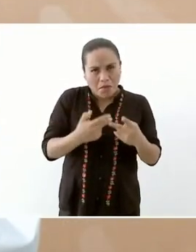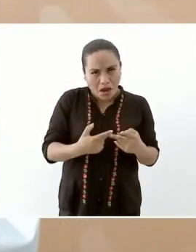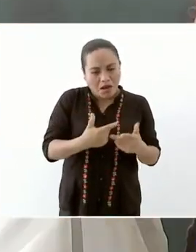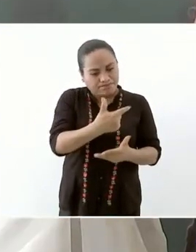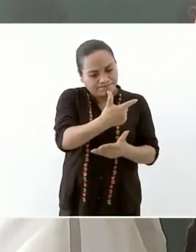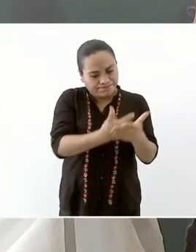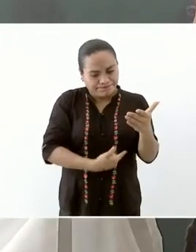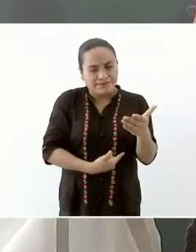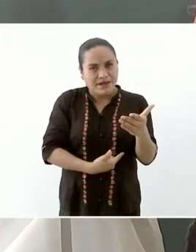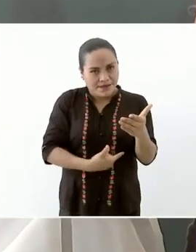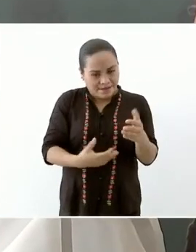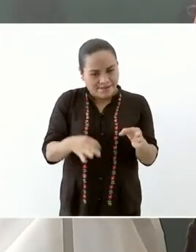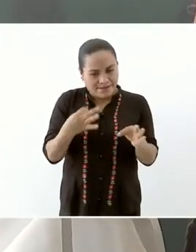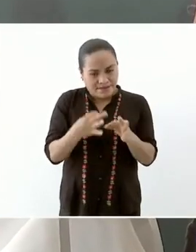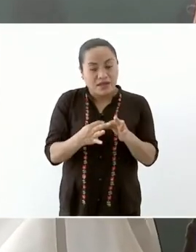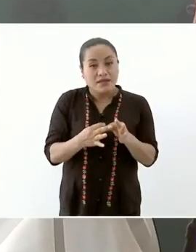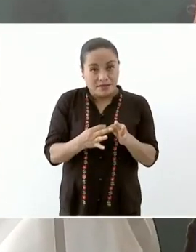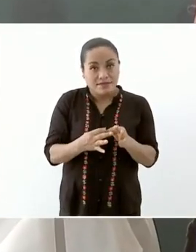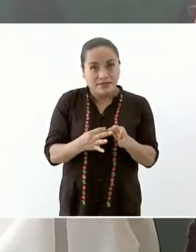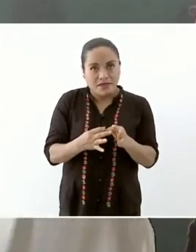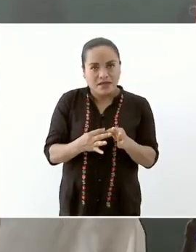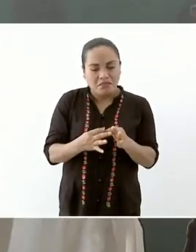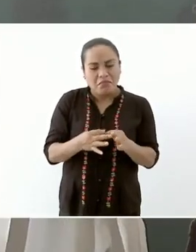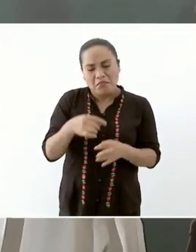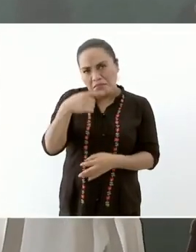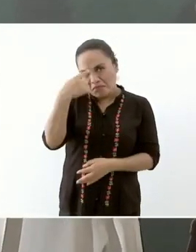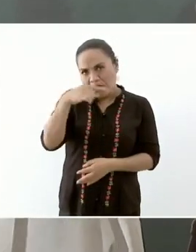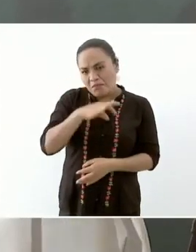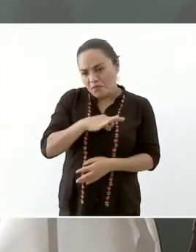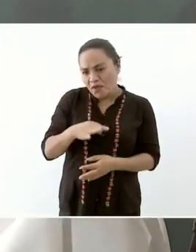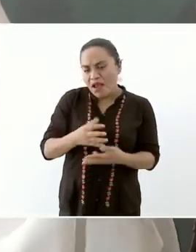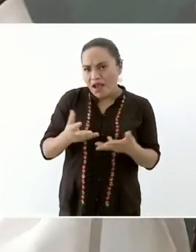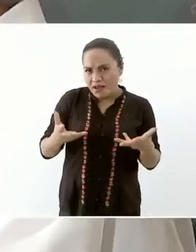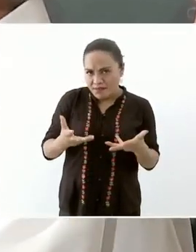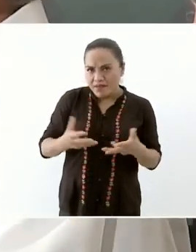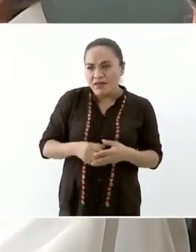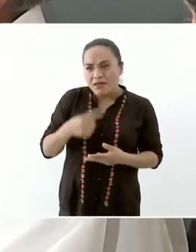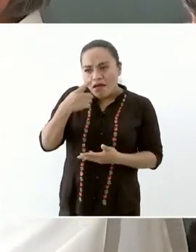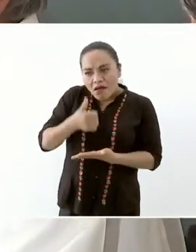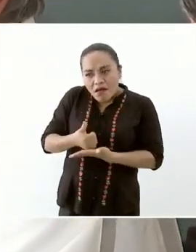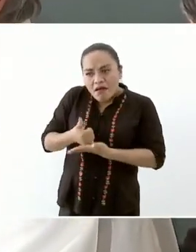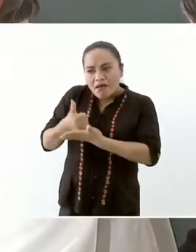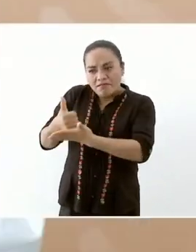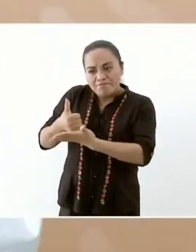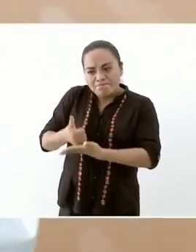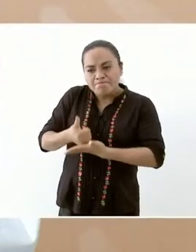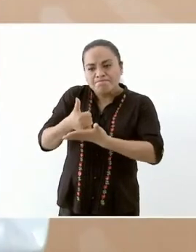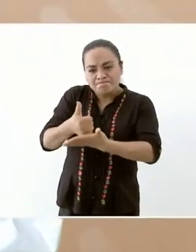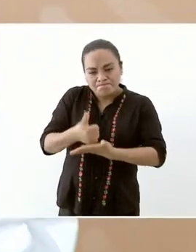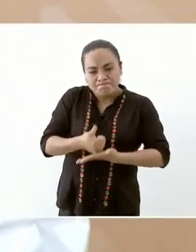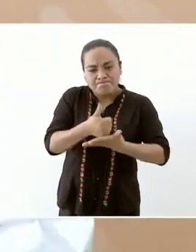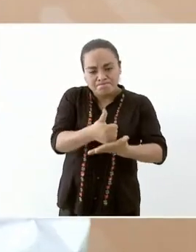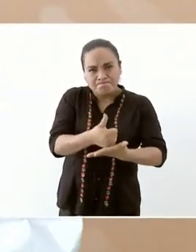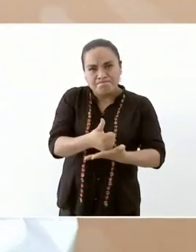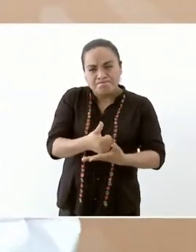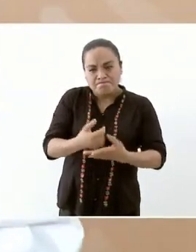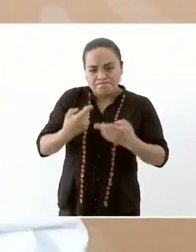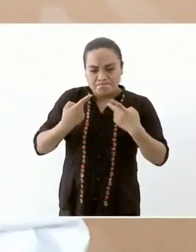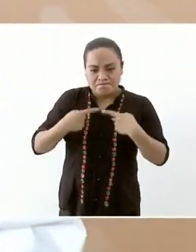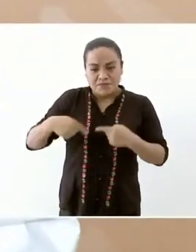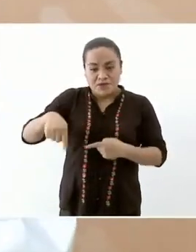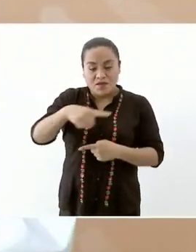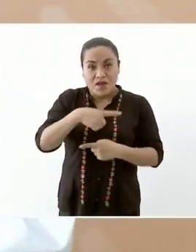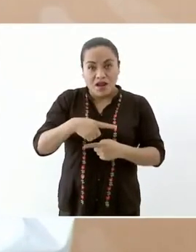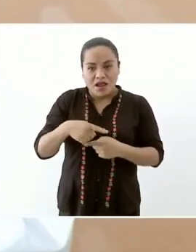con la idea de ayudar de manera directa a la